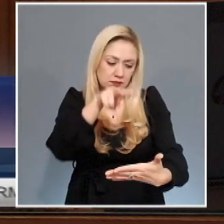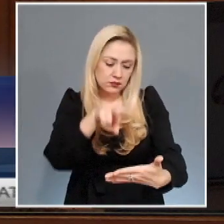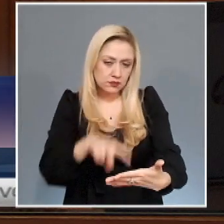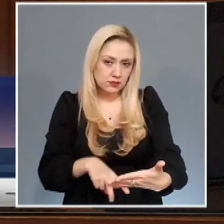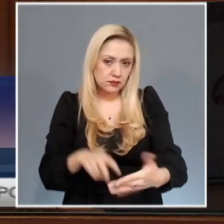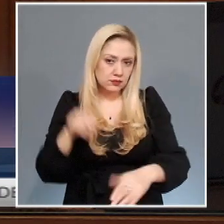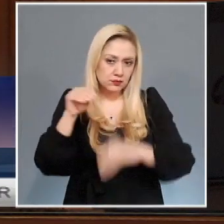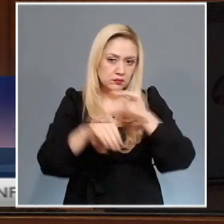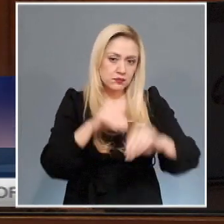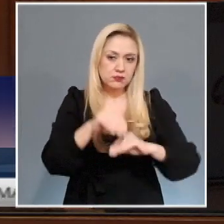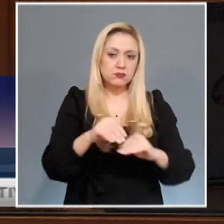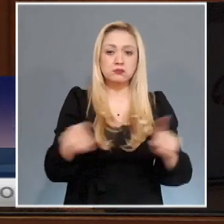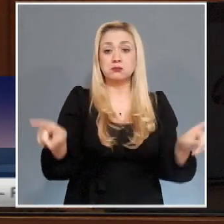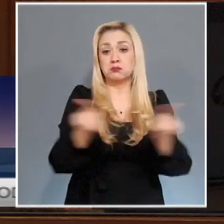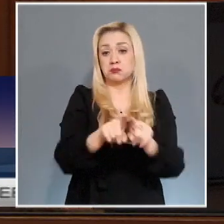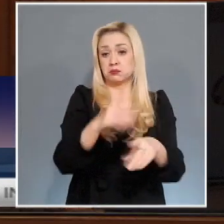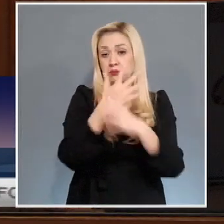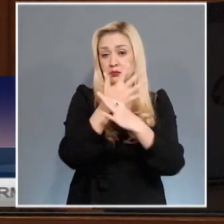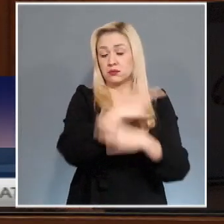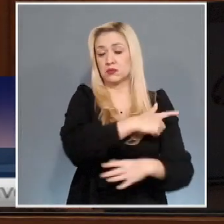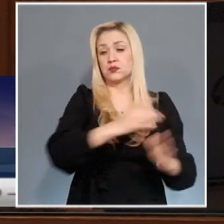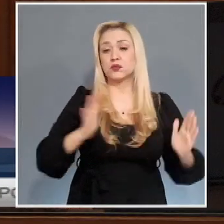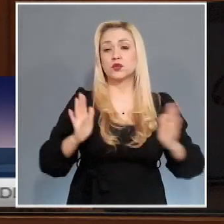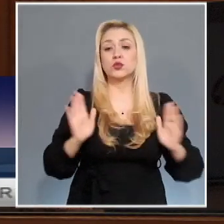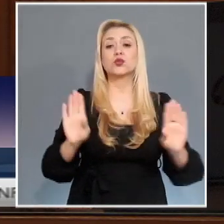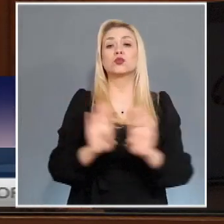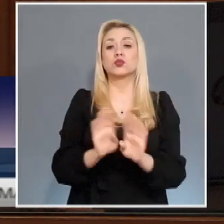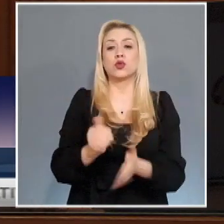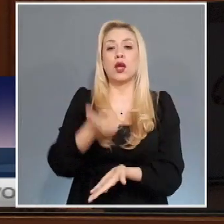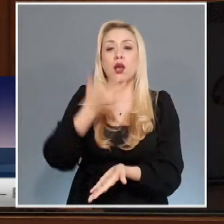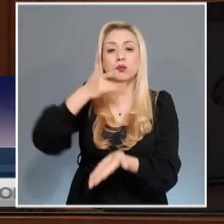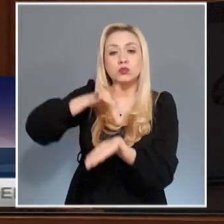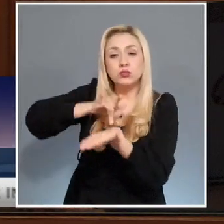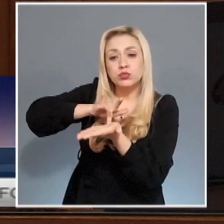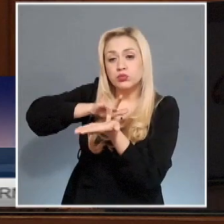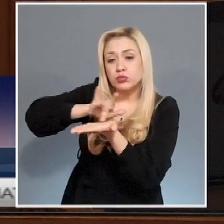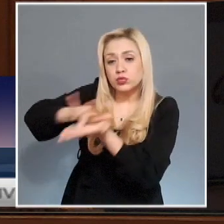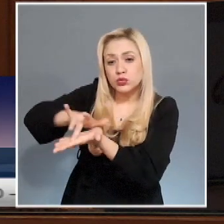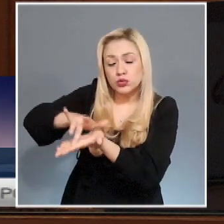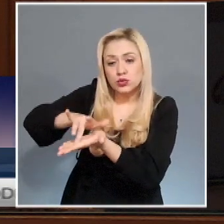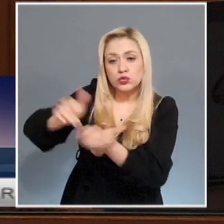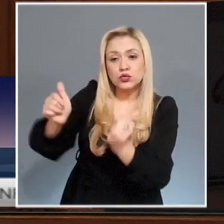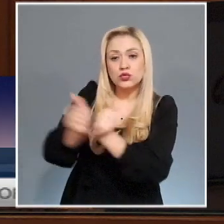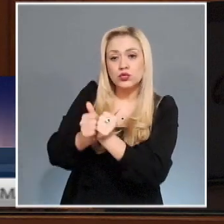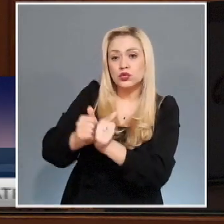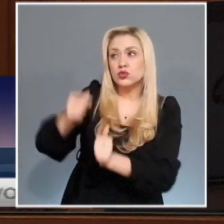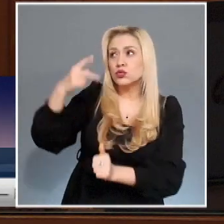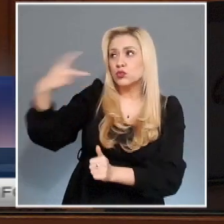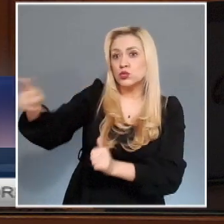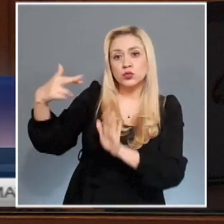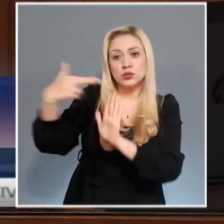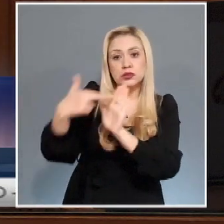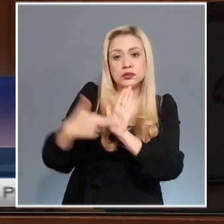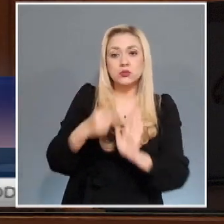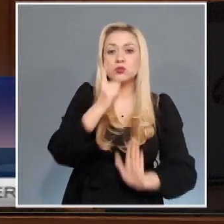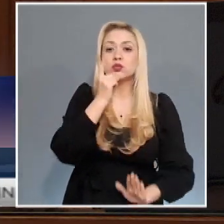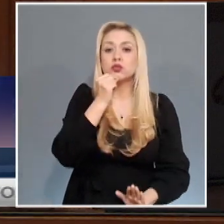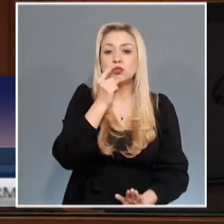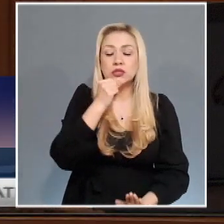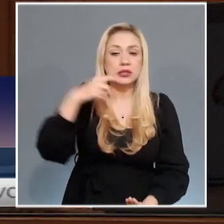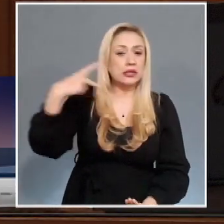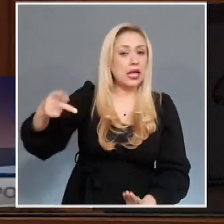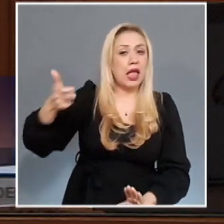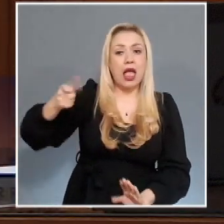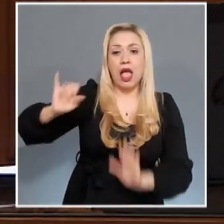Armada en tareas de seguridad pública es subordinada y complementaria en los términos que ha